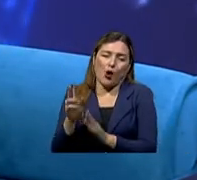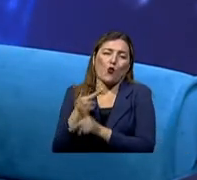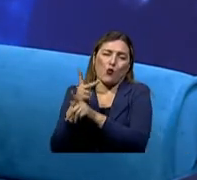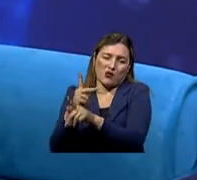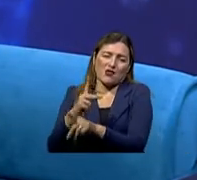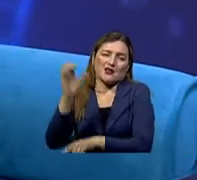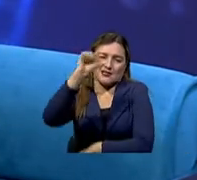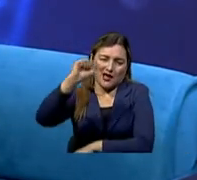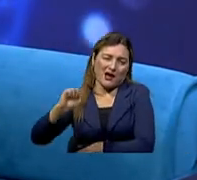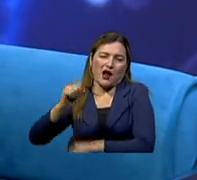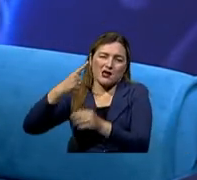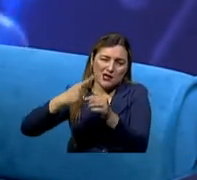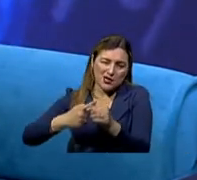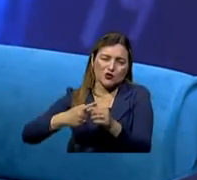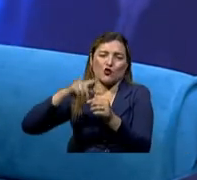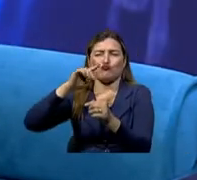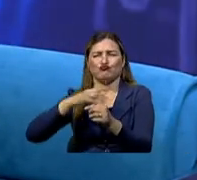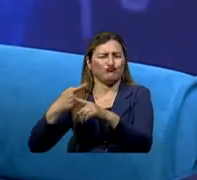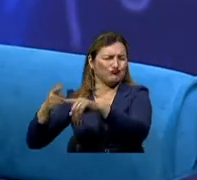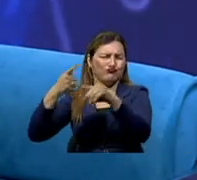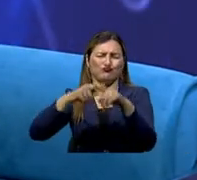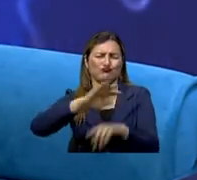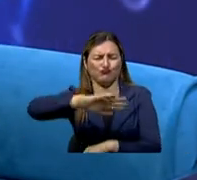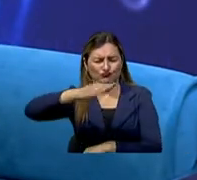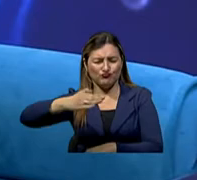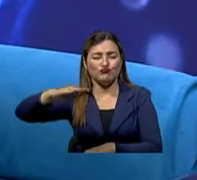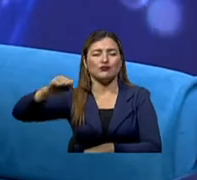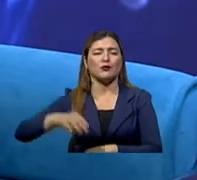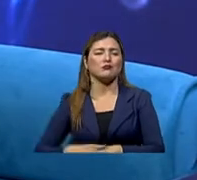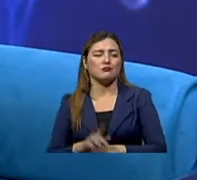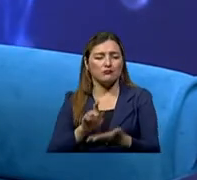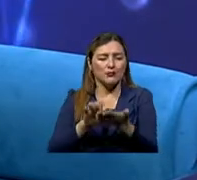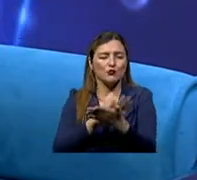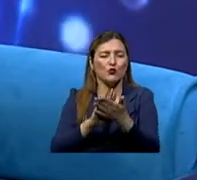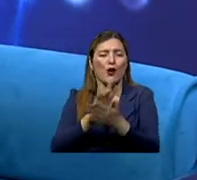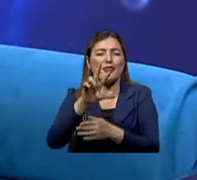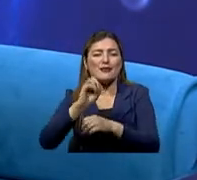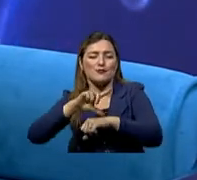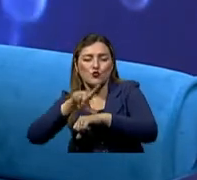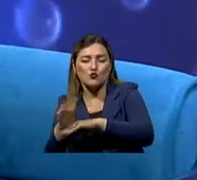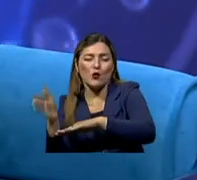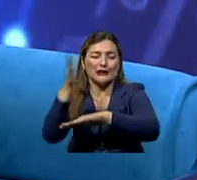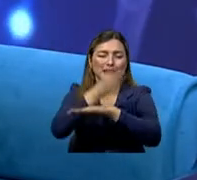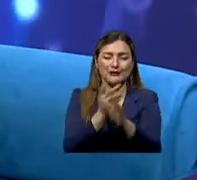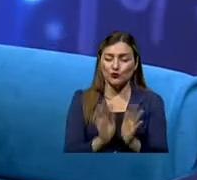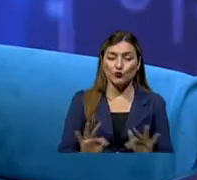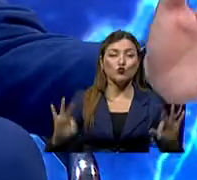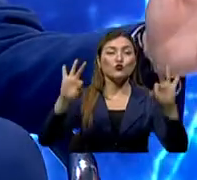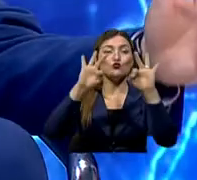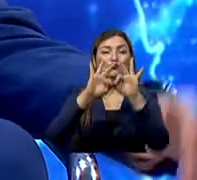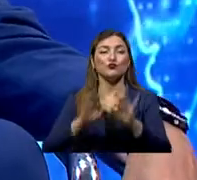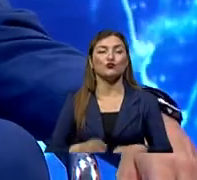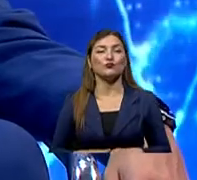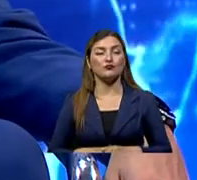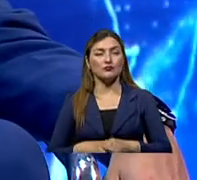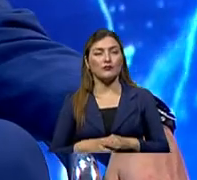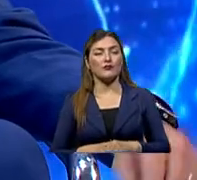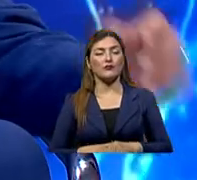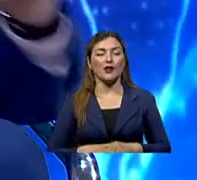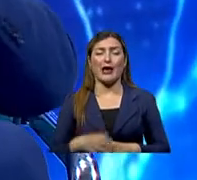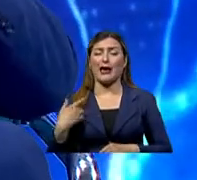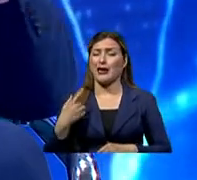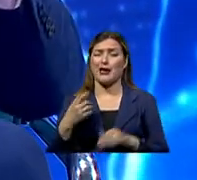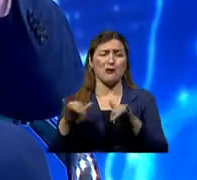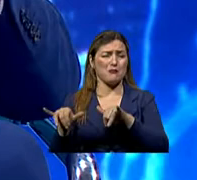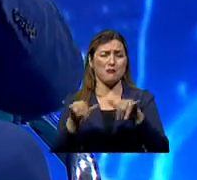costa cada tres horas porque la humedad hace que se pierda. Ponerse el protector solar media hora antes de la exposición solar es importante. Es decir, como lavarse los dientes, uno